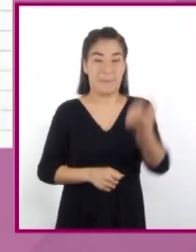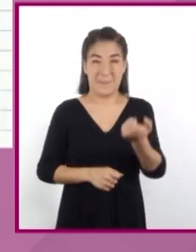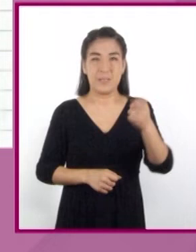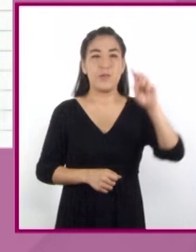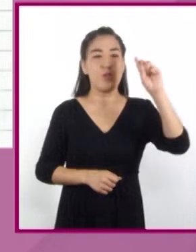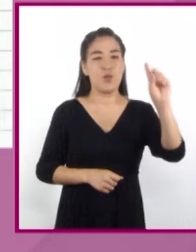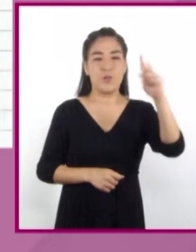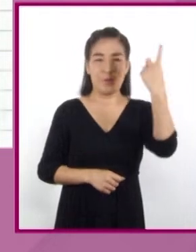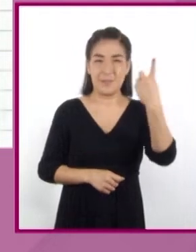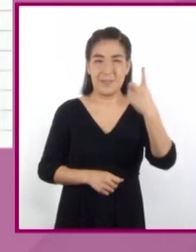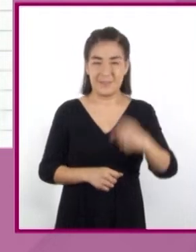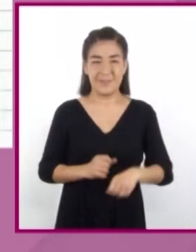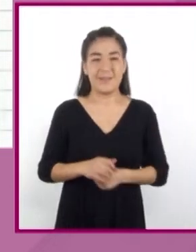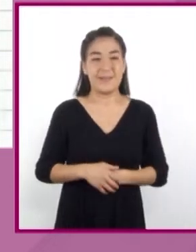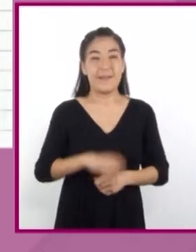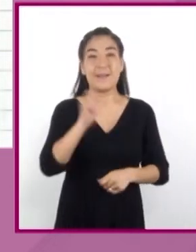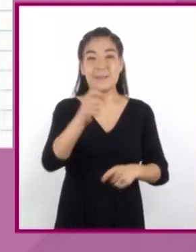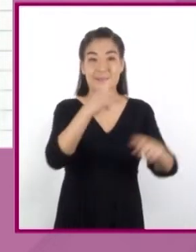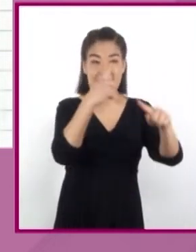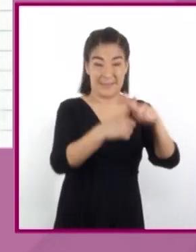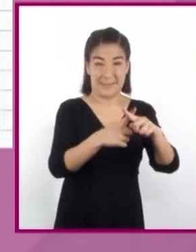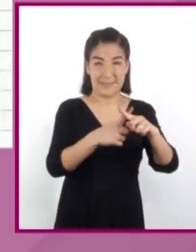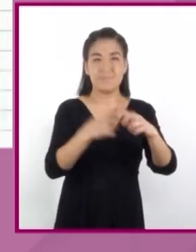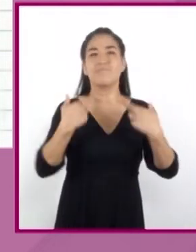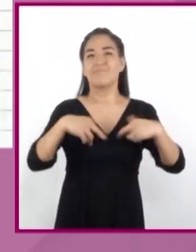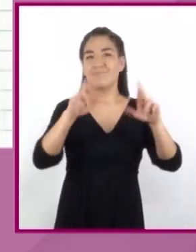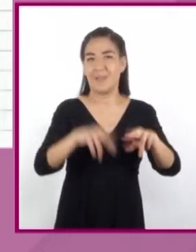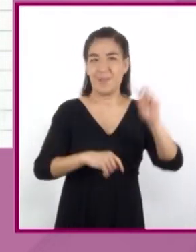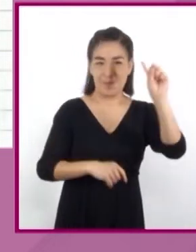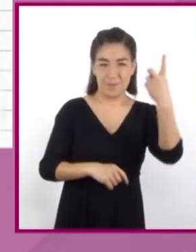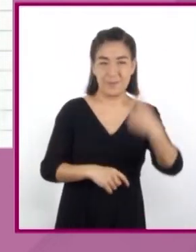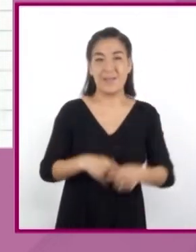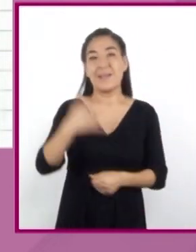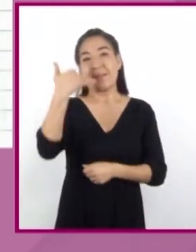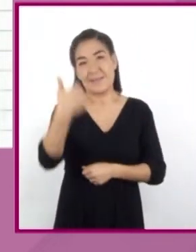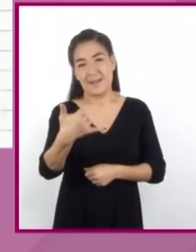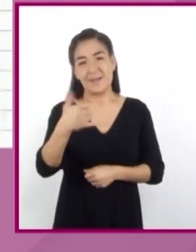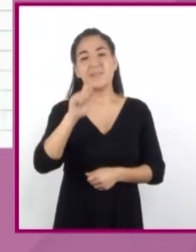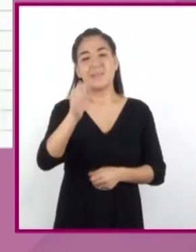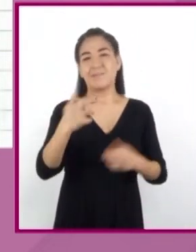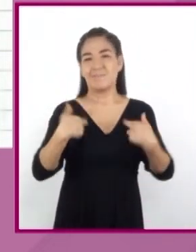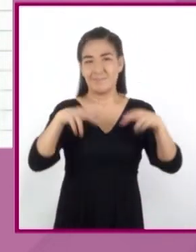valor, por lo que X son los dólares y Y son los pesos.